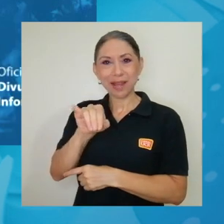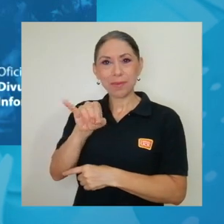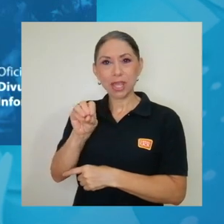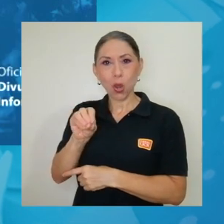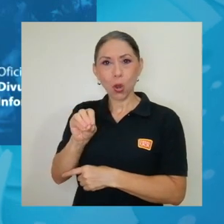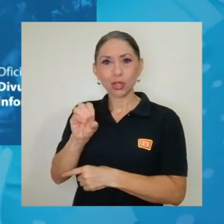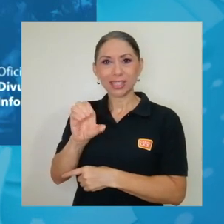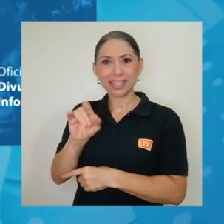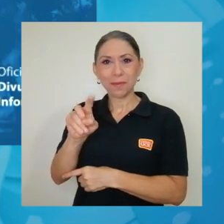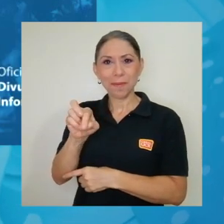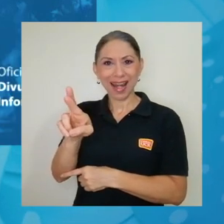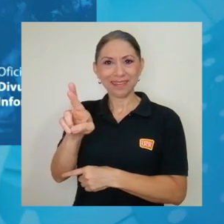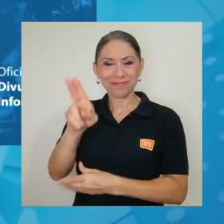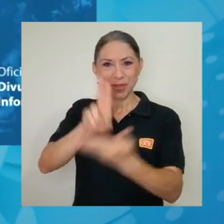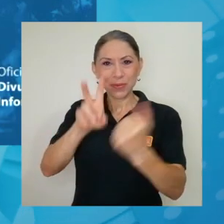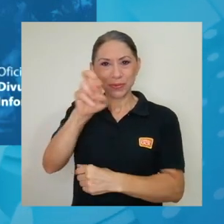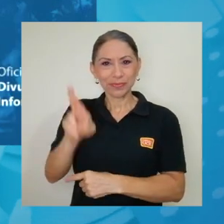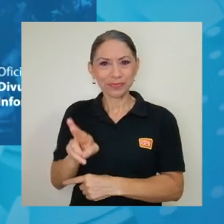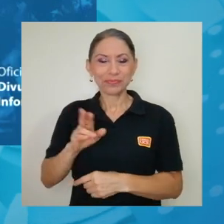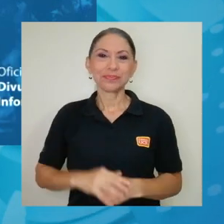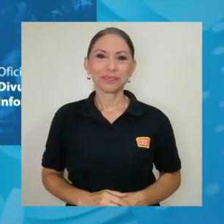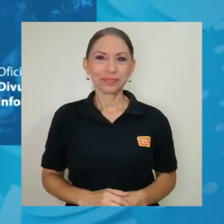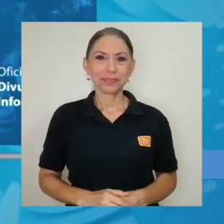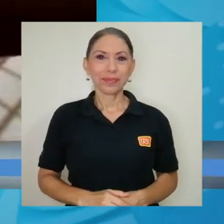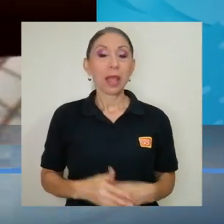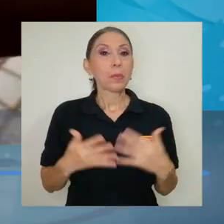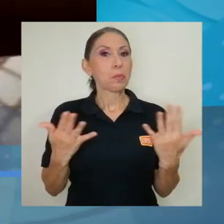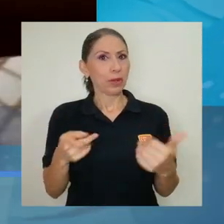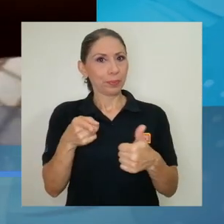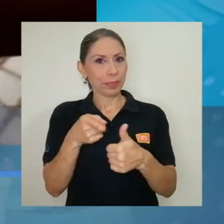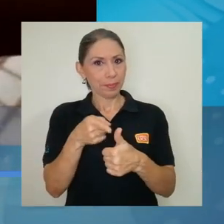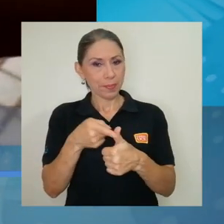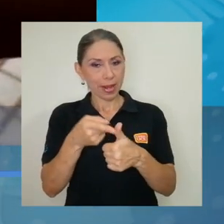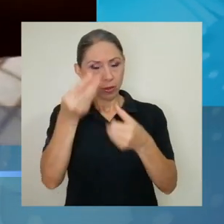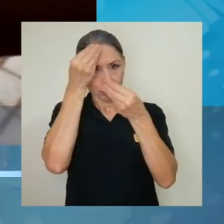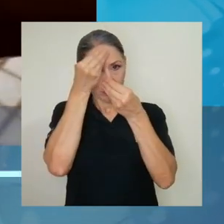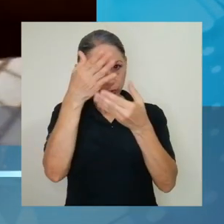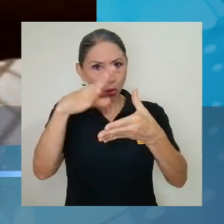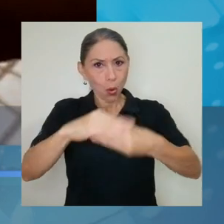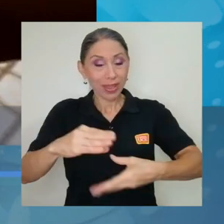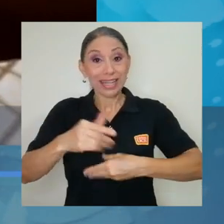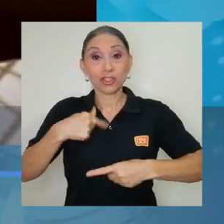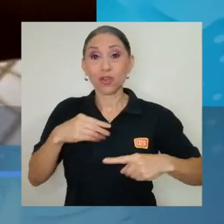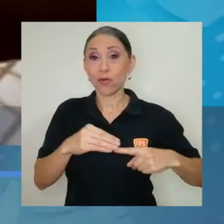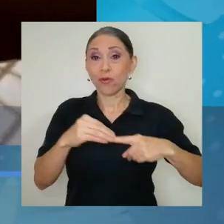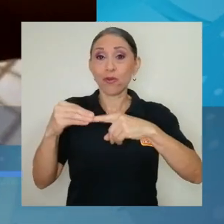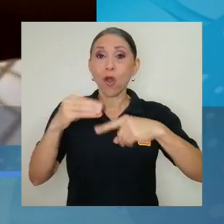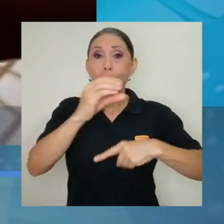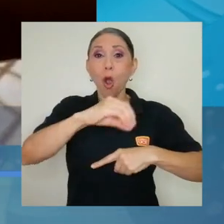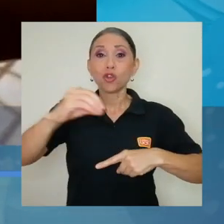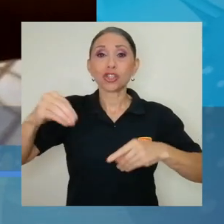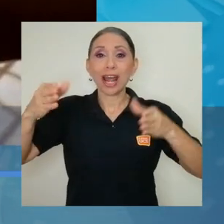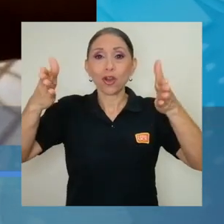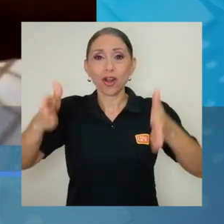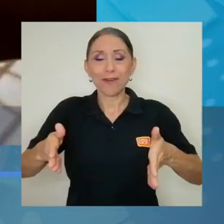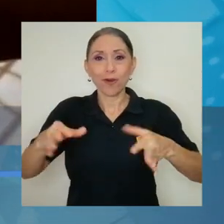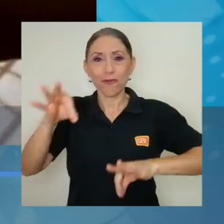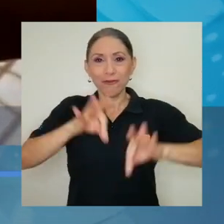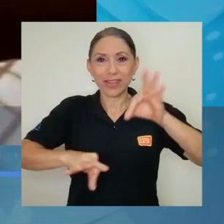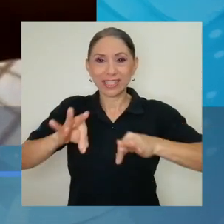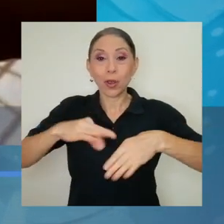que genera la UCR? Bueno, primero contarles que yo soy oceanógrafo físico y